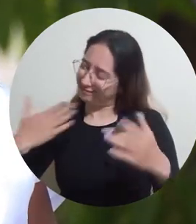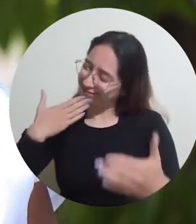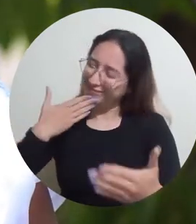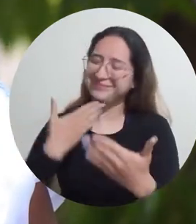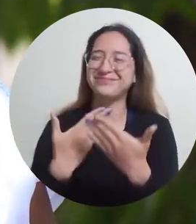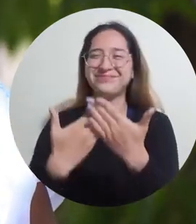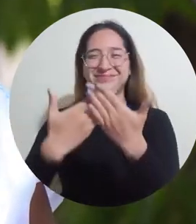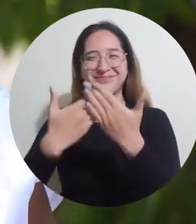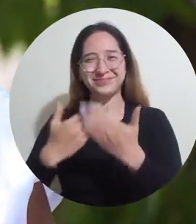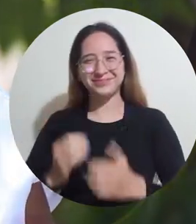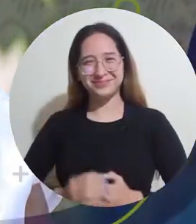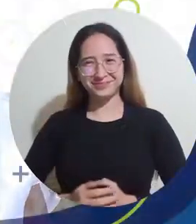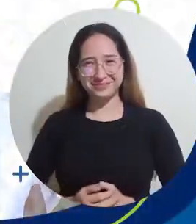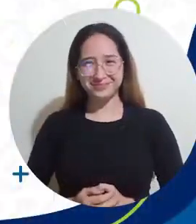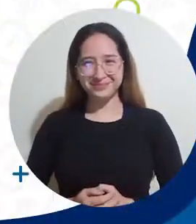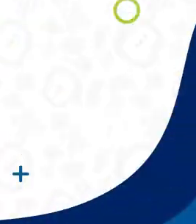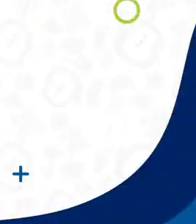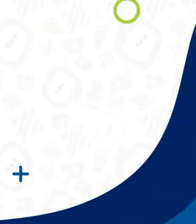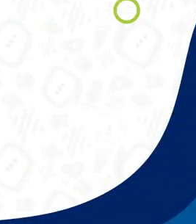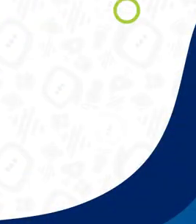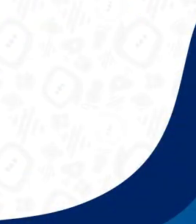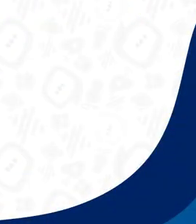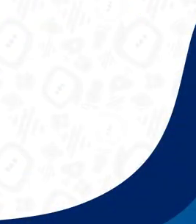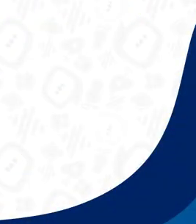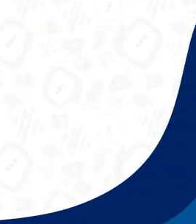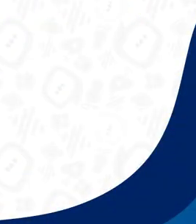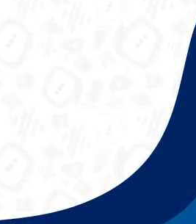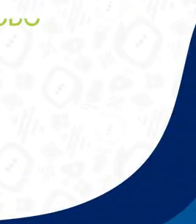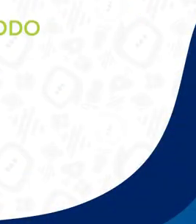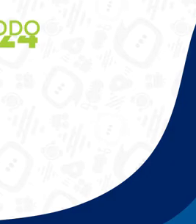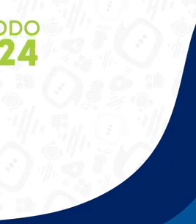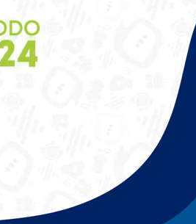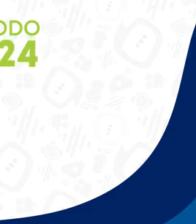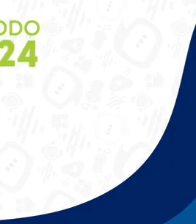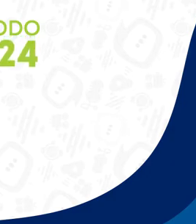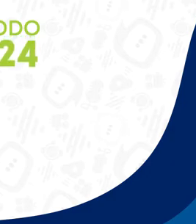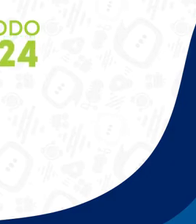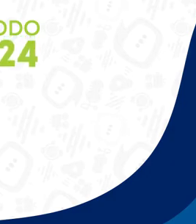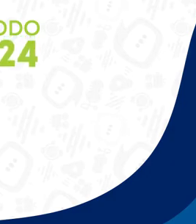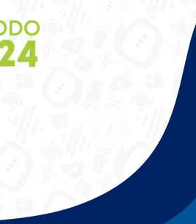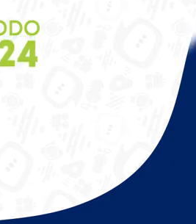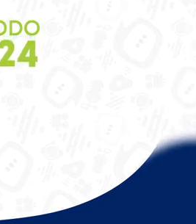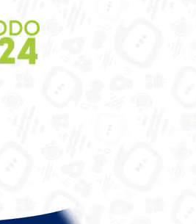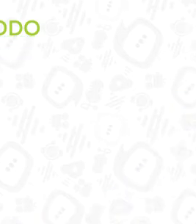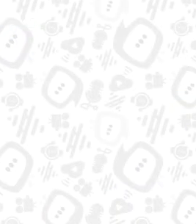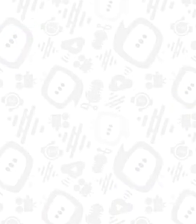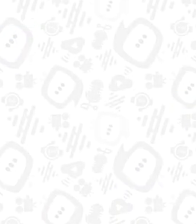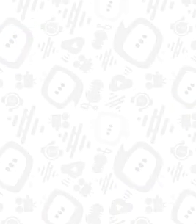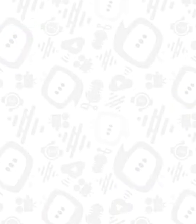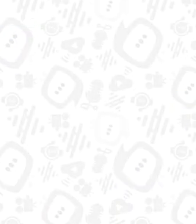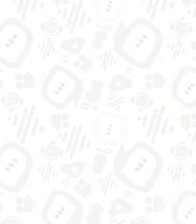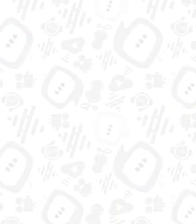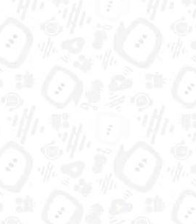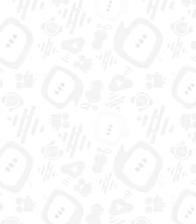vez de agradecimientos. Universidad del Matalena, aún más incluyente e innovadora.